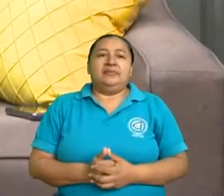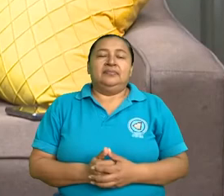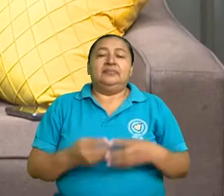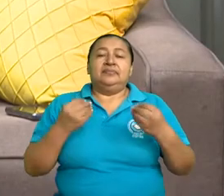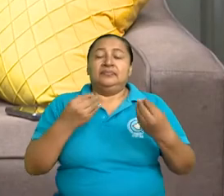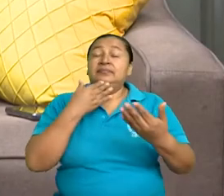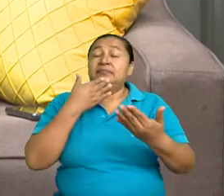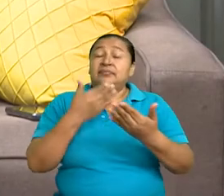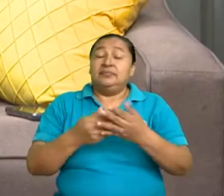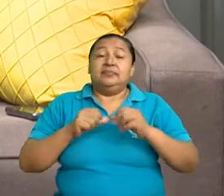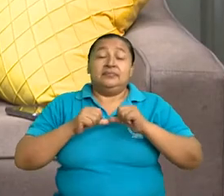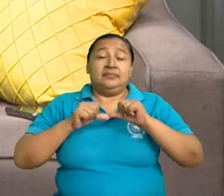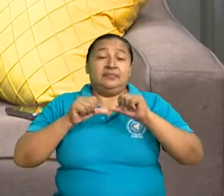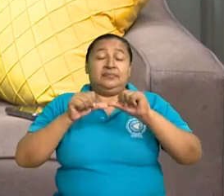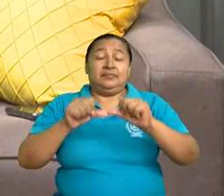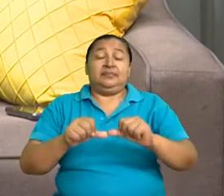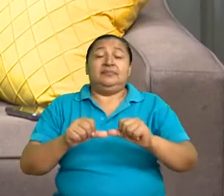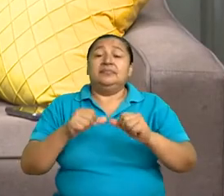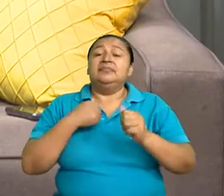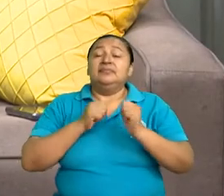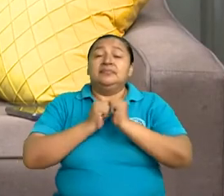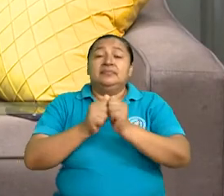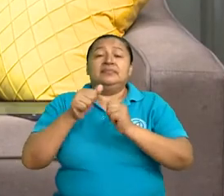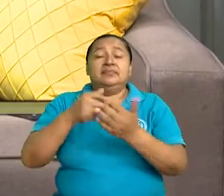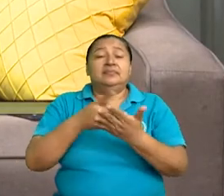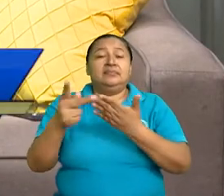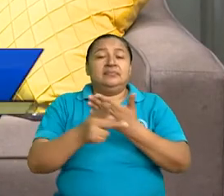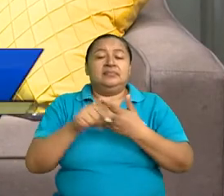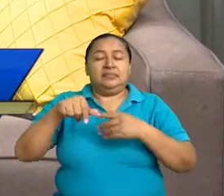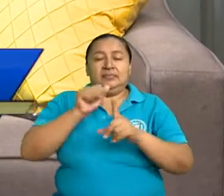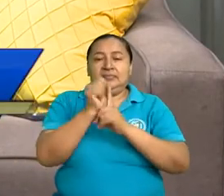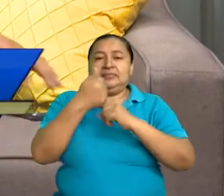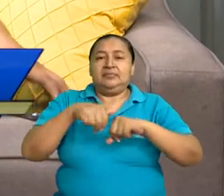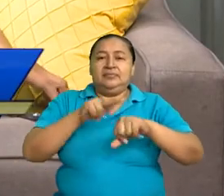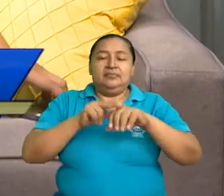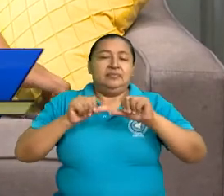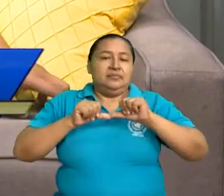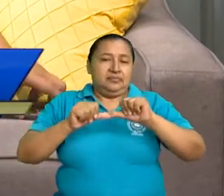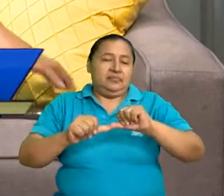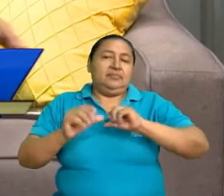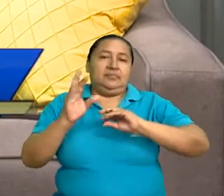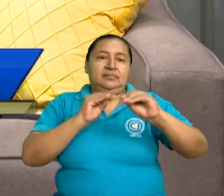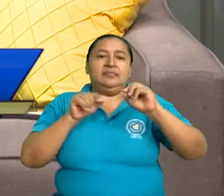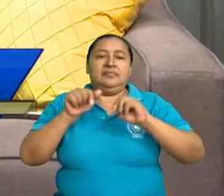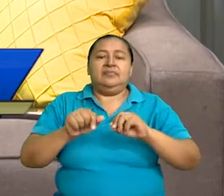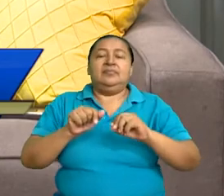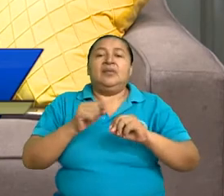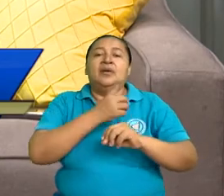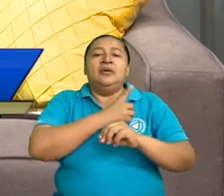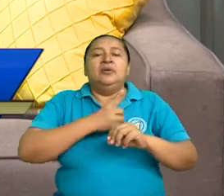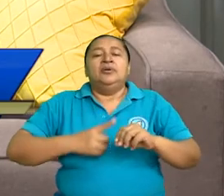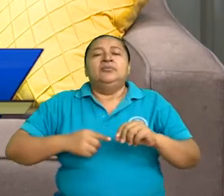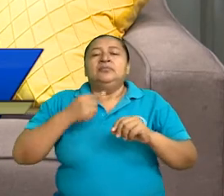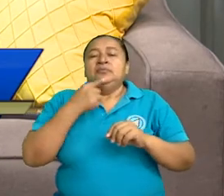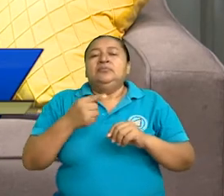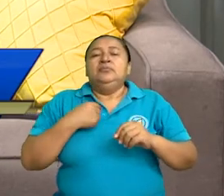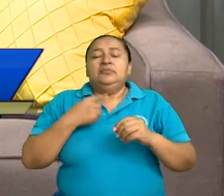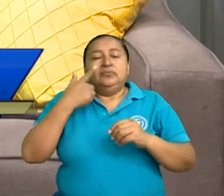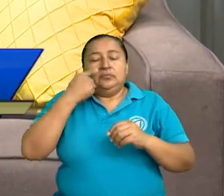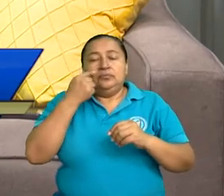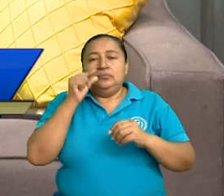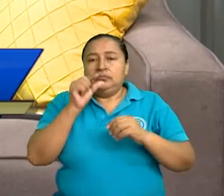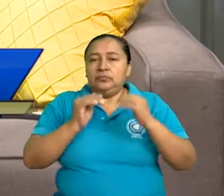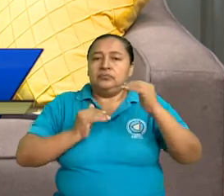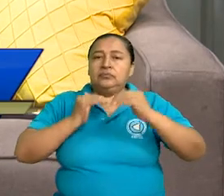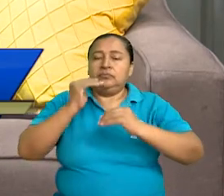Muchísimas gracias por continuar acompañándonos en su programa desde el Parlamento. Continuamos nuestra conversación. Diputado Carlos Emilio, pues entender un poquito los alcances de esta